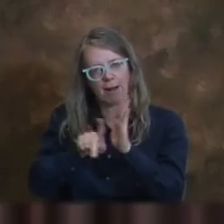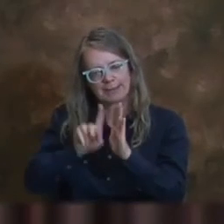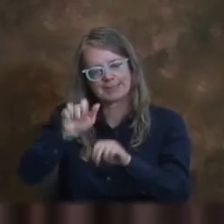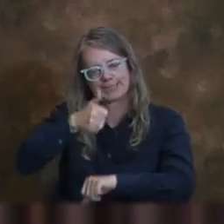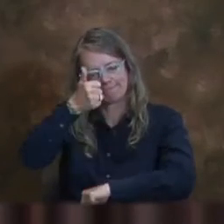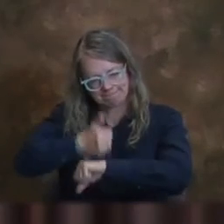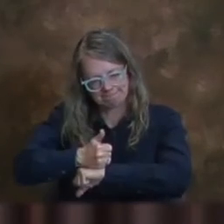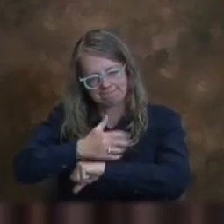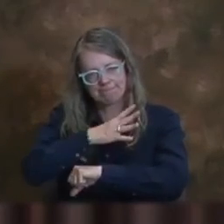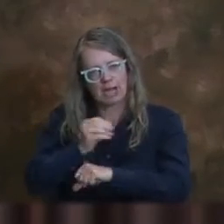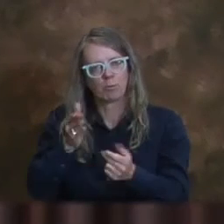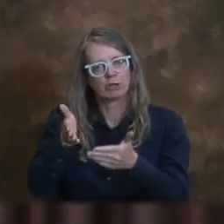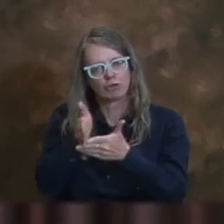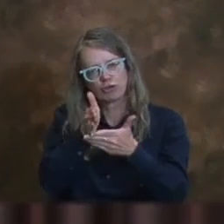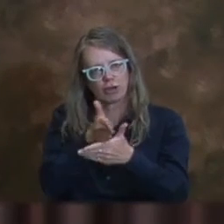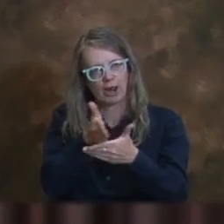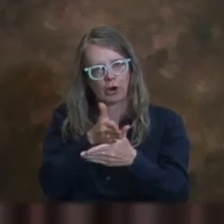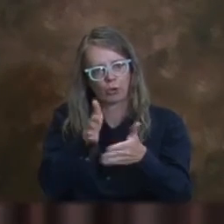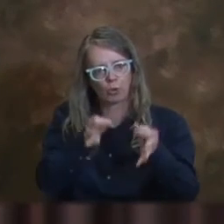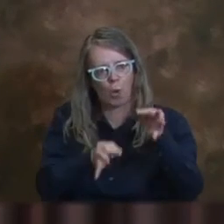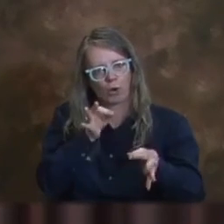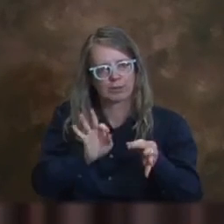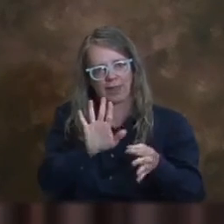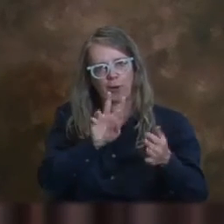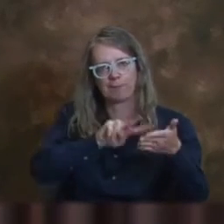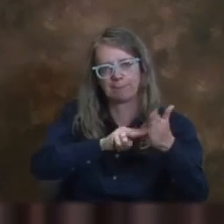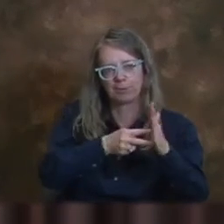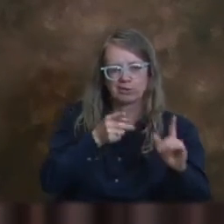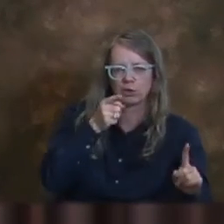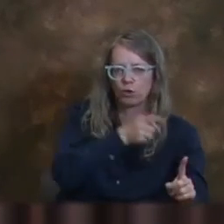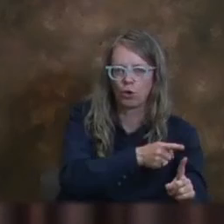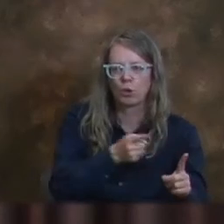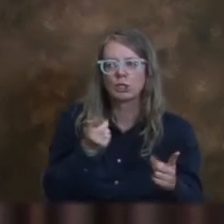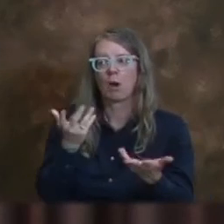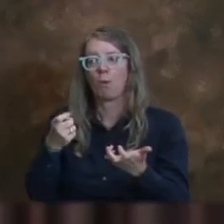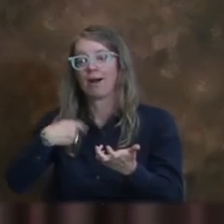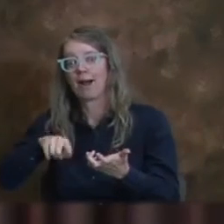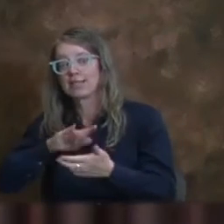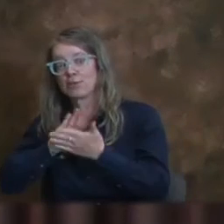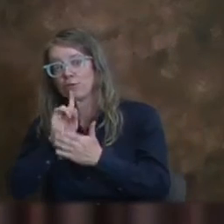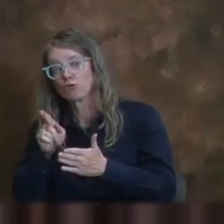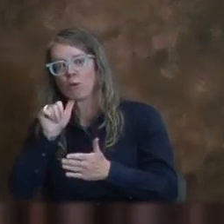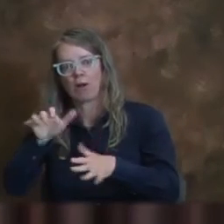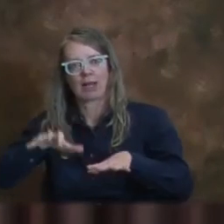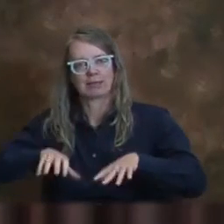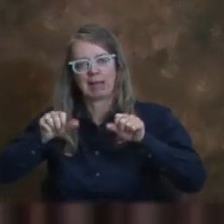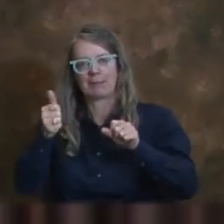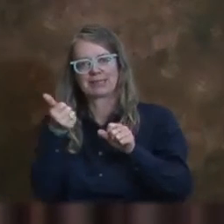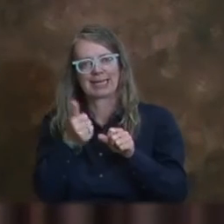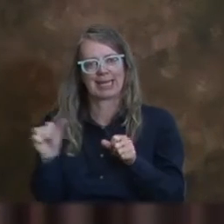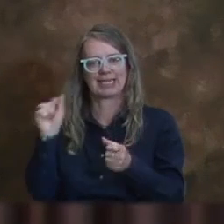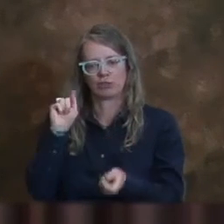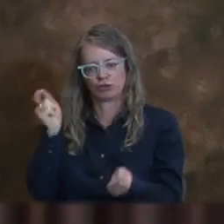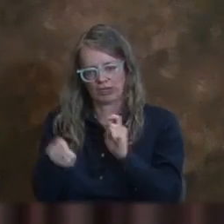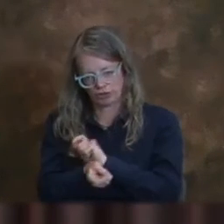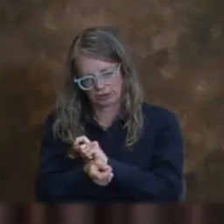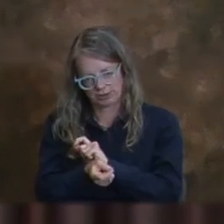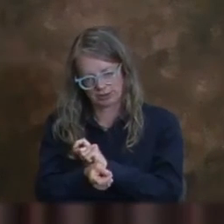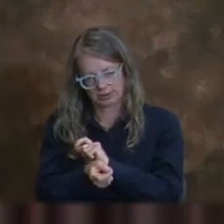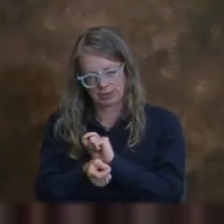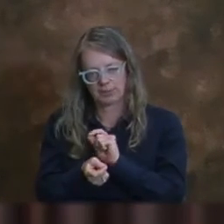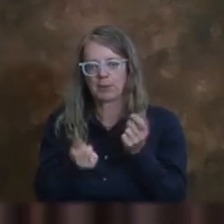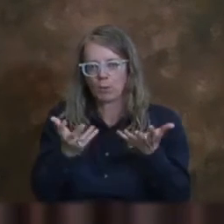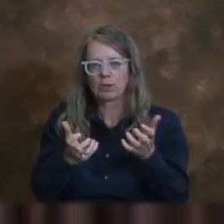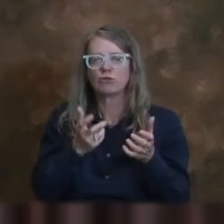queremos asegurarnos que no vamos a adoptar nada que sea inconsistente, que les permita hacer esa elección. Así